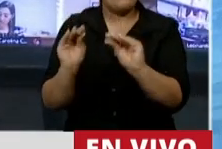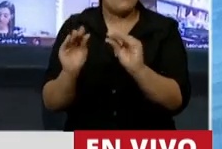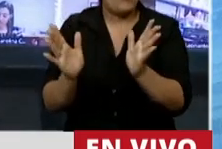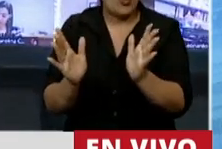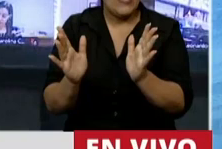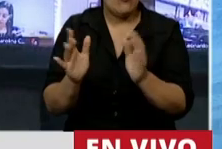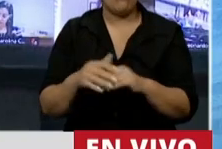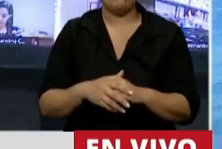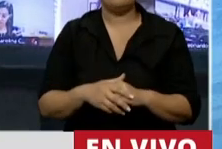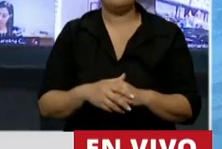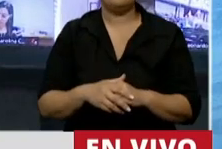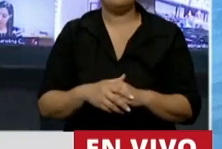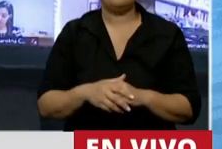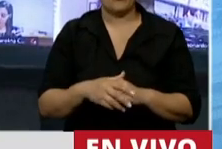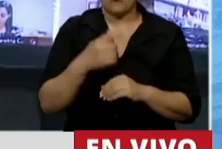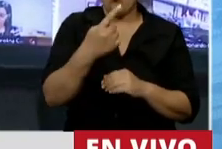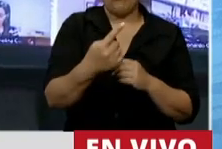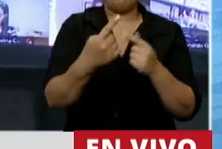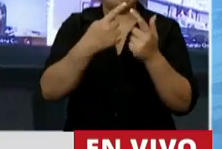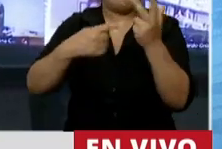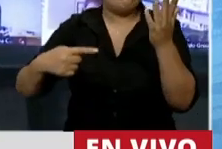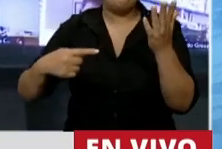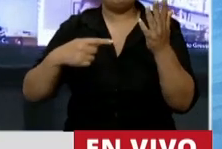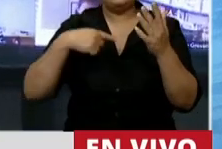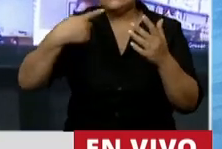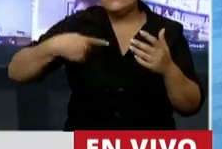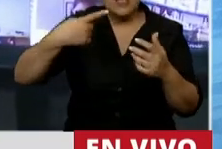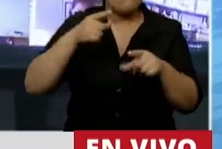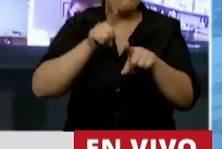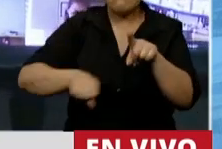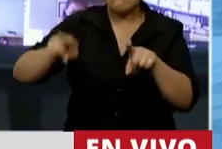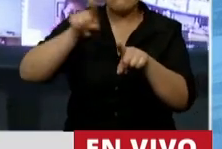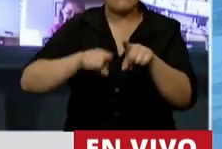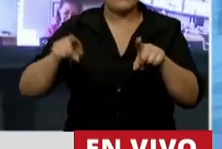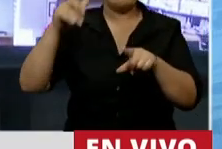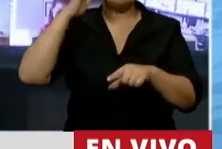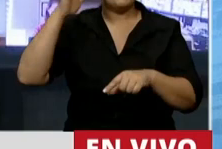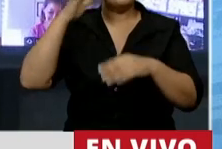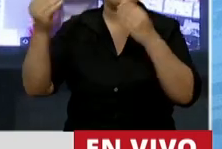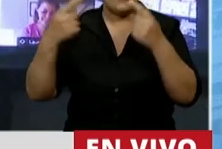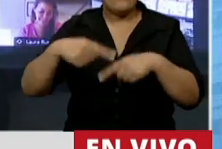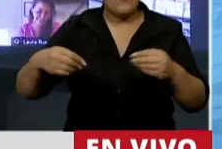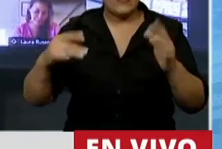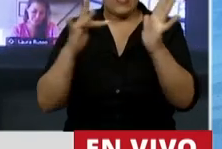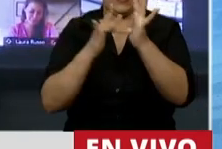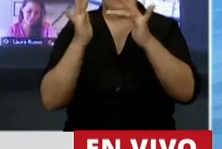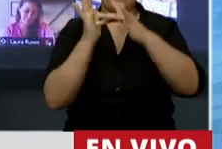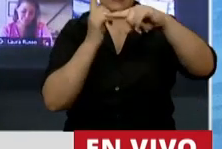que otro y de manera sistemática la filosofía de la Iglesia.